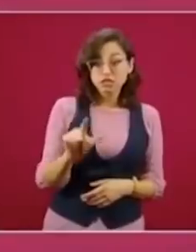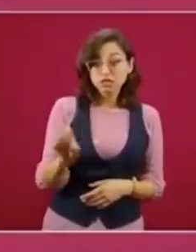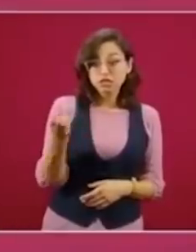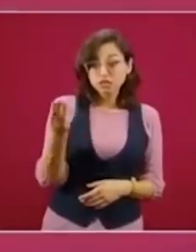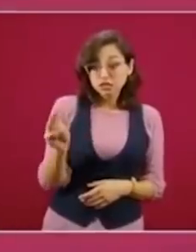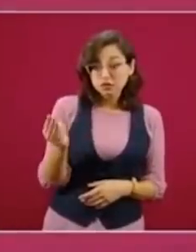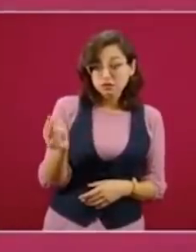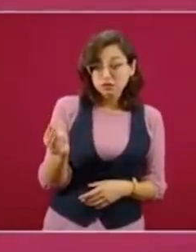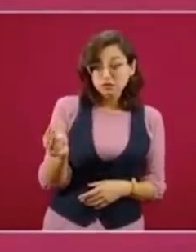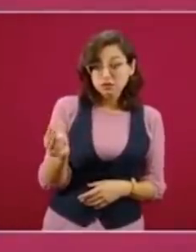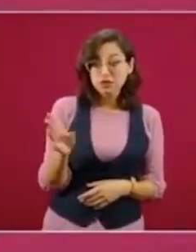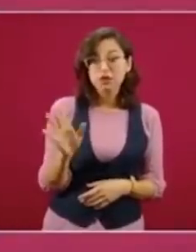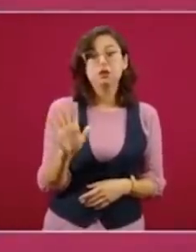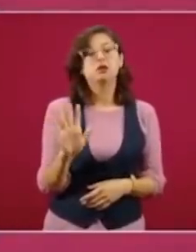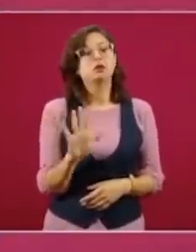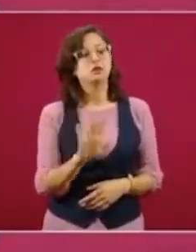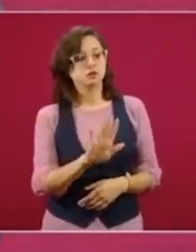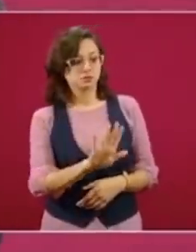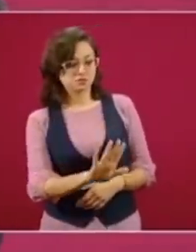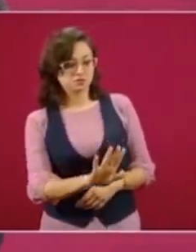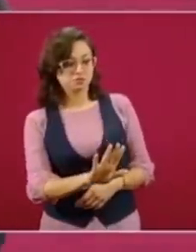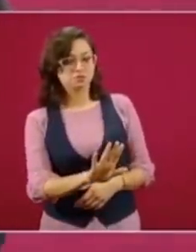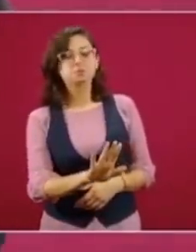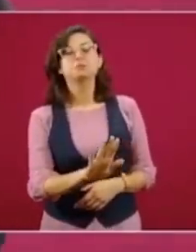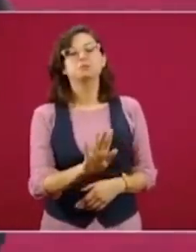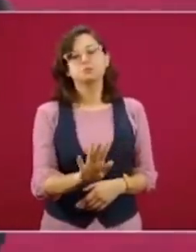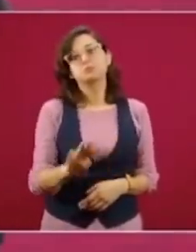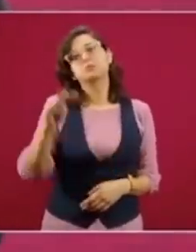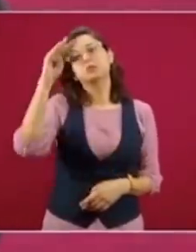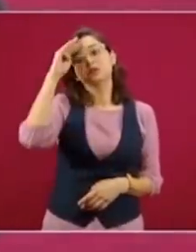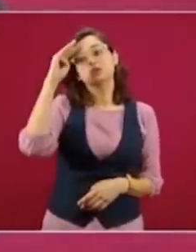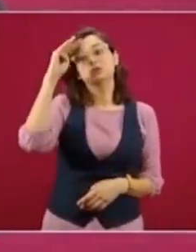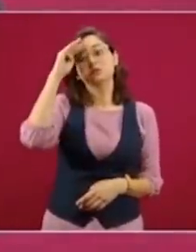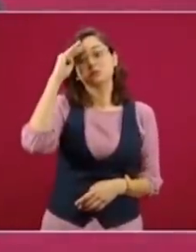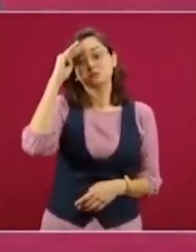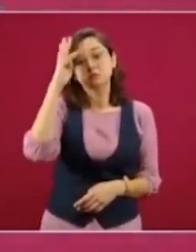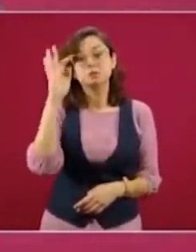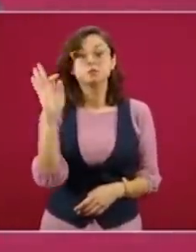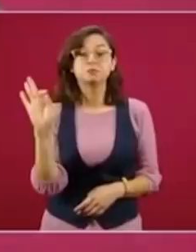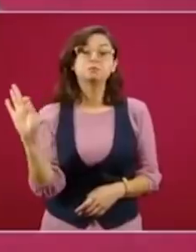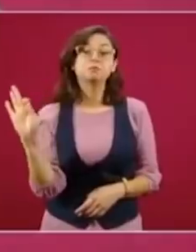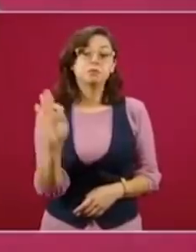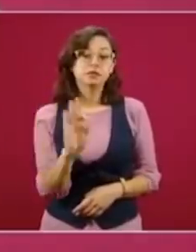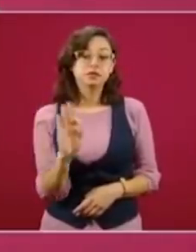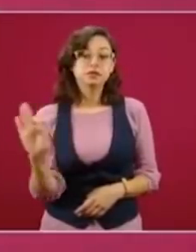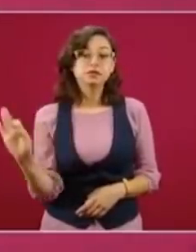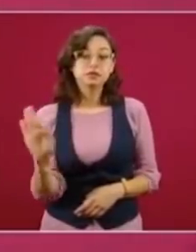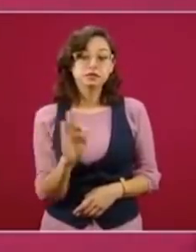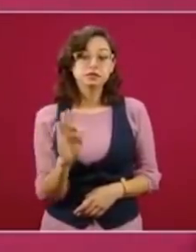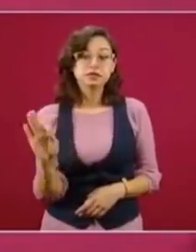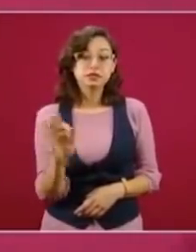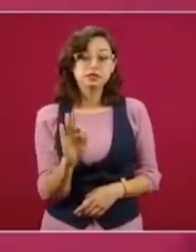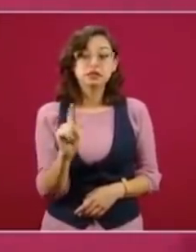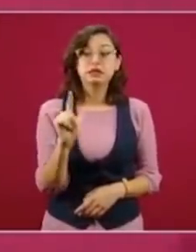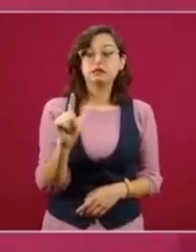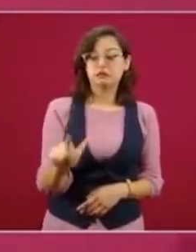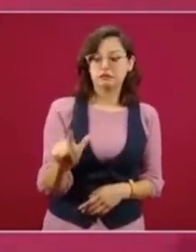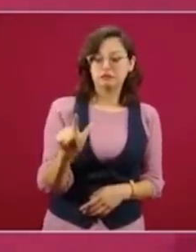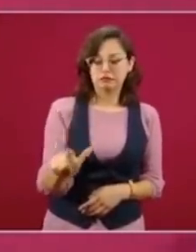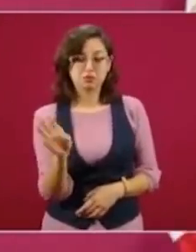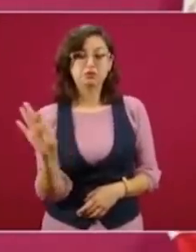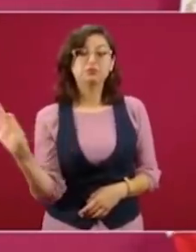como posibilidad de reactivar? Pensando que pueda iniciarse el día 17,